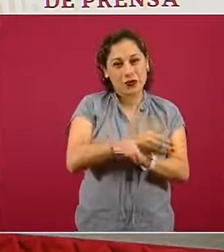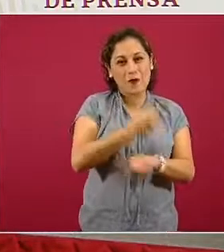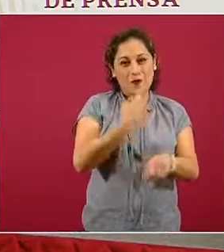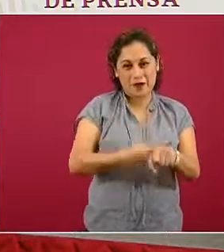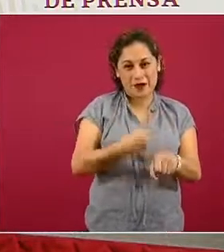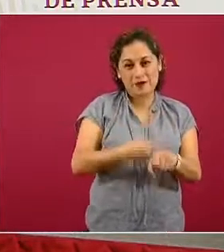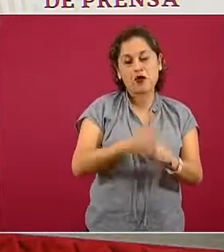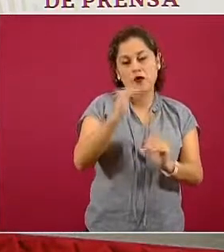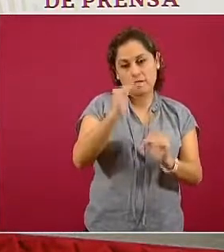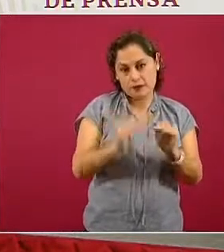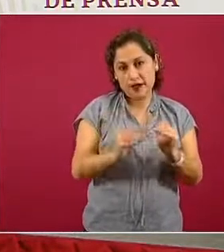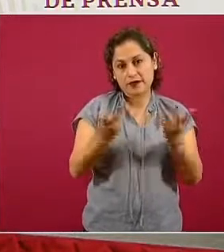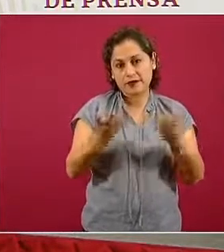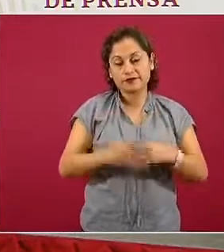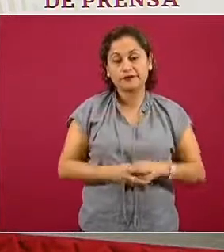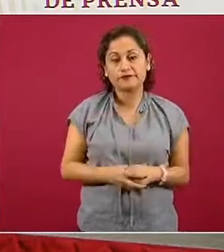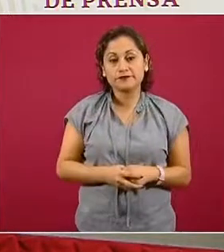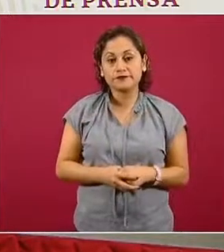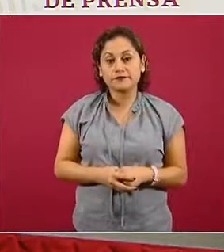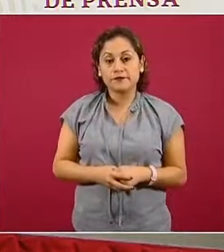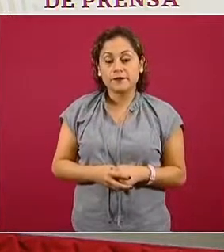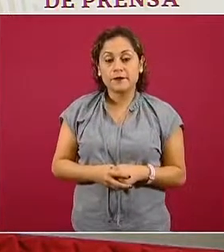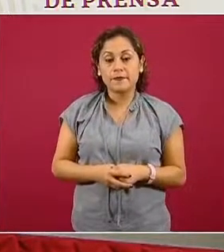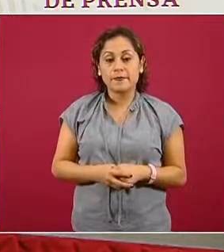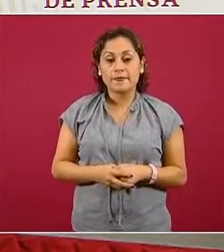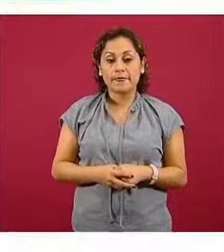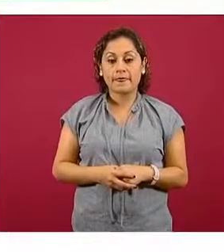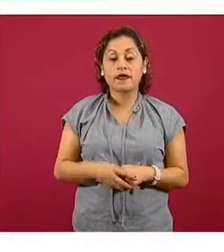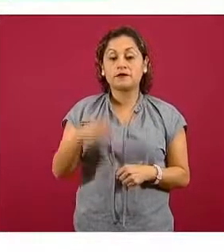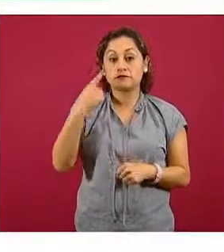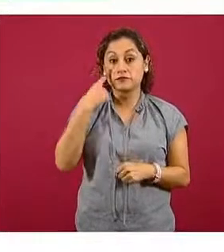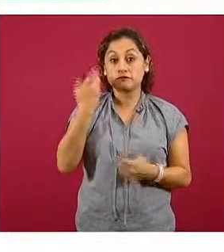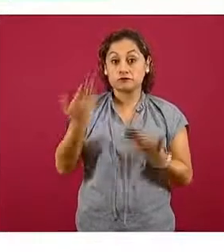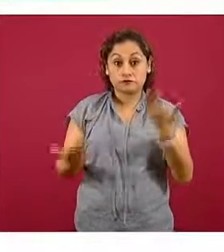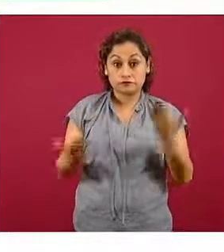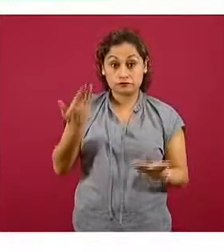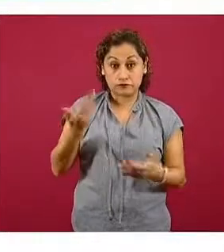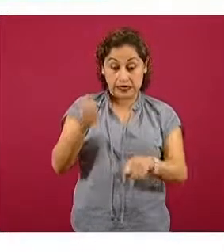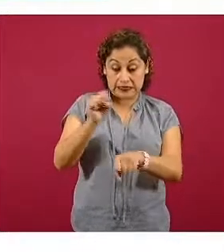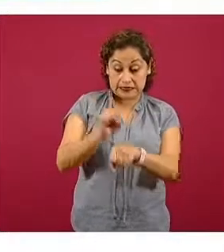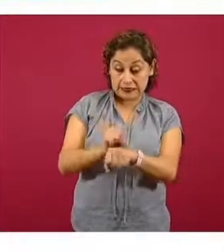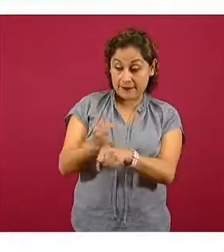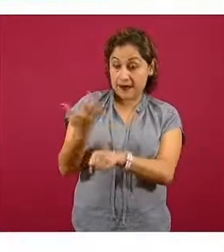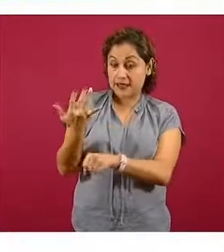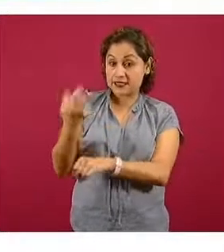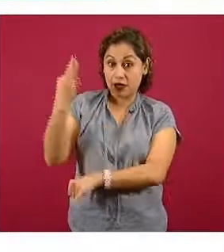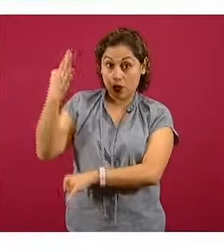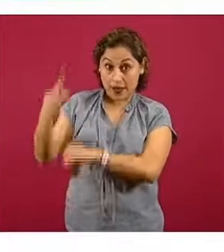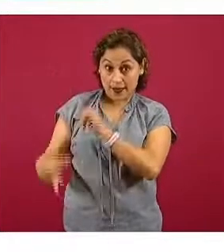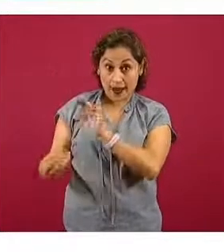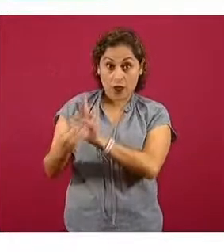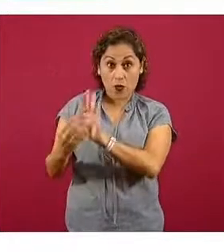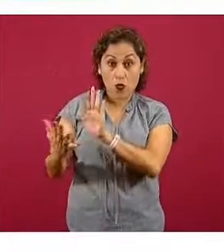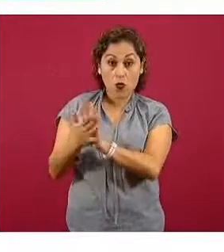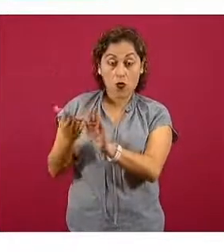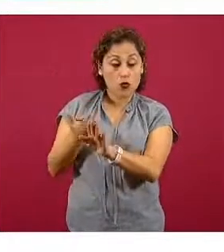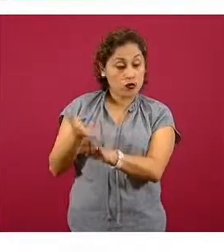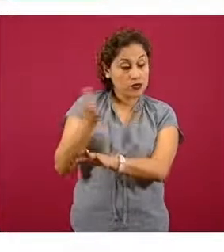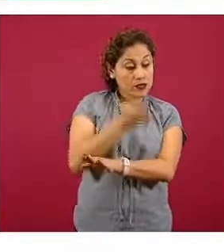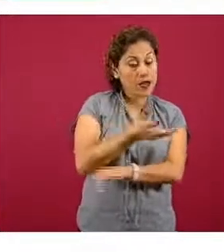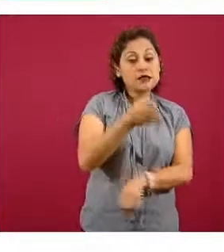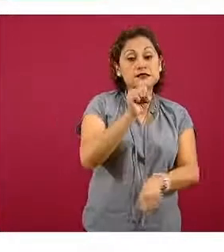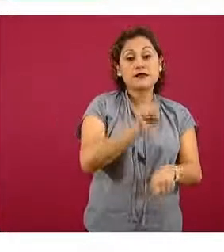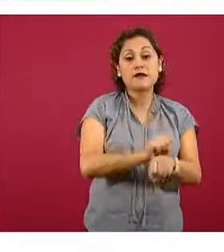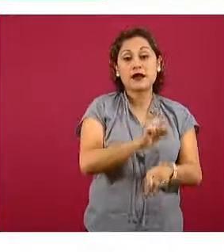disminución, digamos, general cuando comparamos la semana 50, que es la última graficada, con la semana 28,